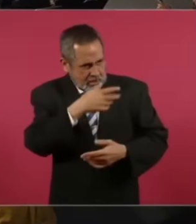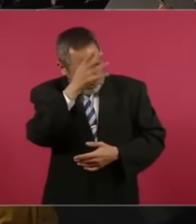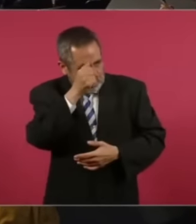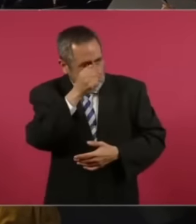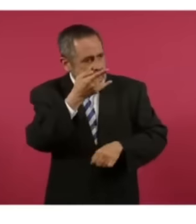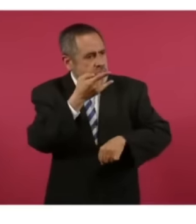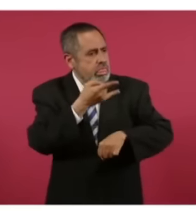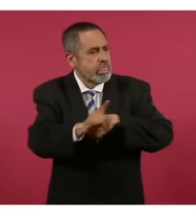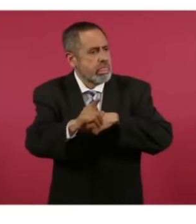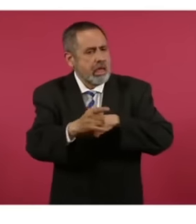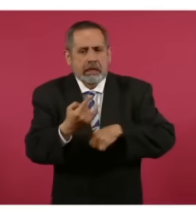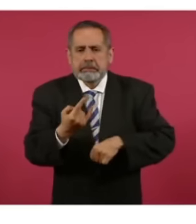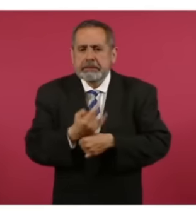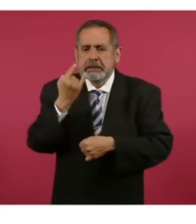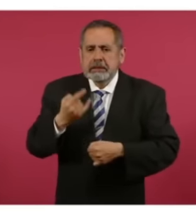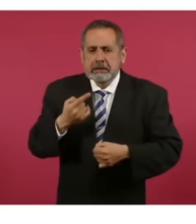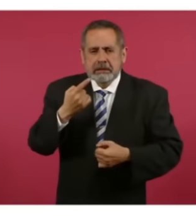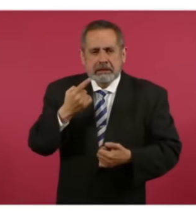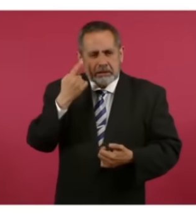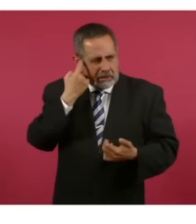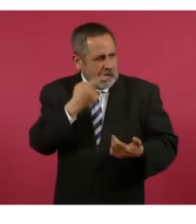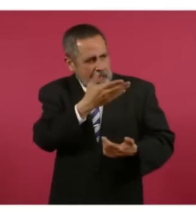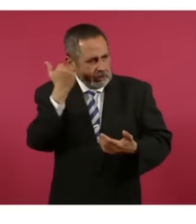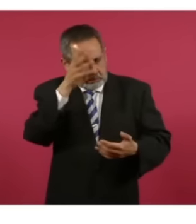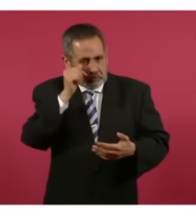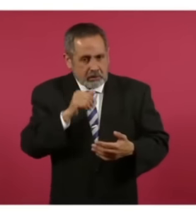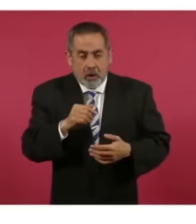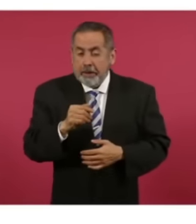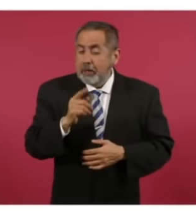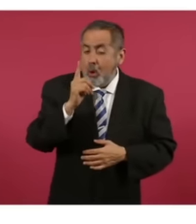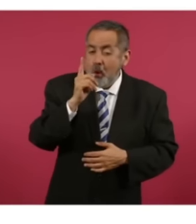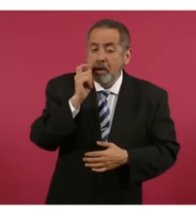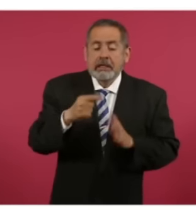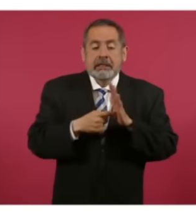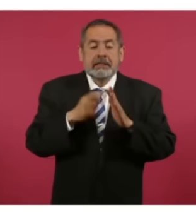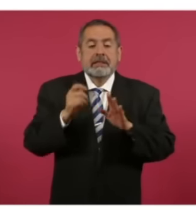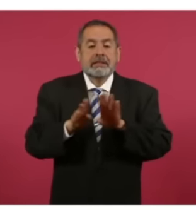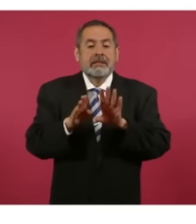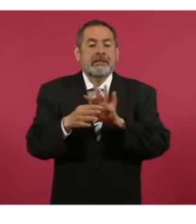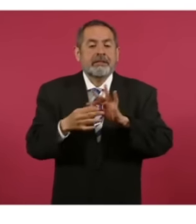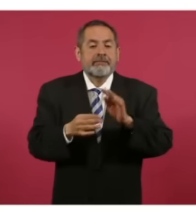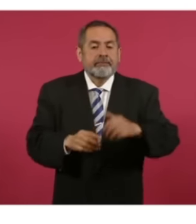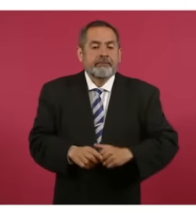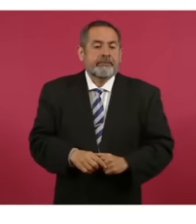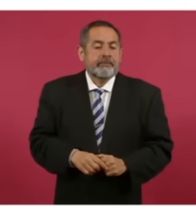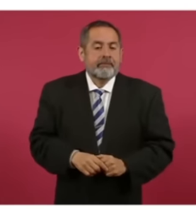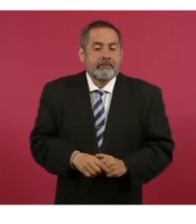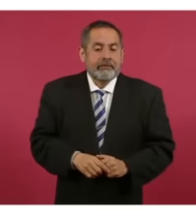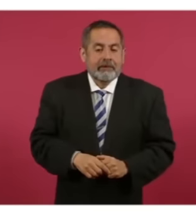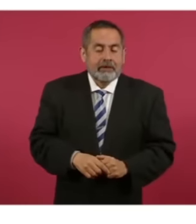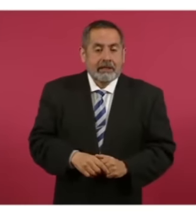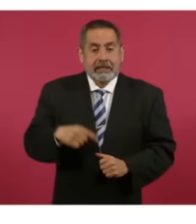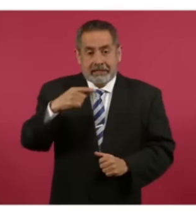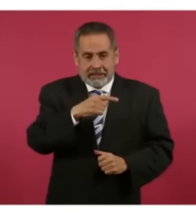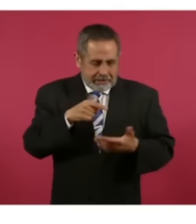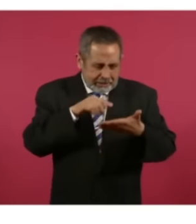Al que habían Llegado Pero aquí Lo que interesa Es ver Este Lo que